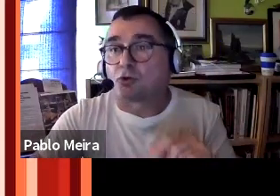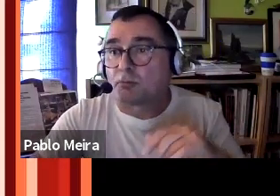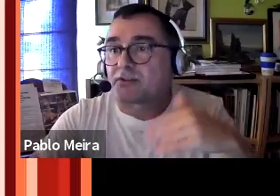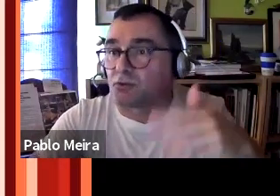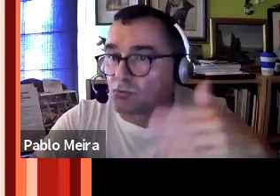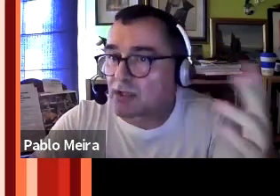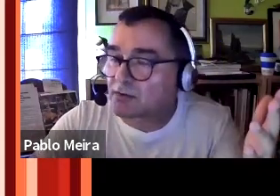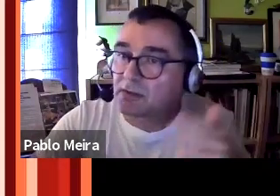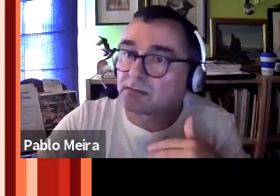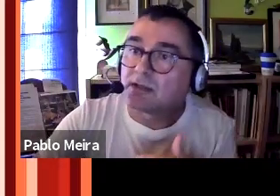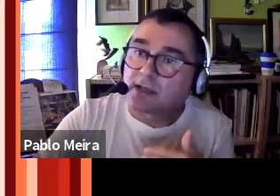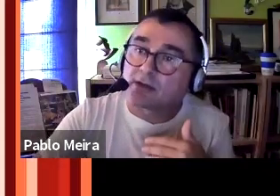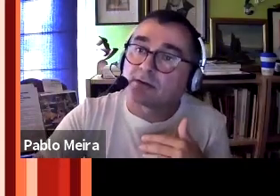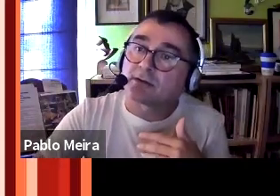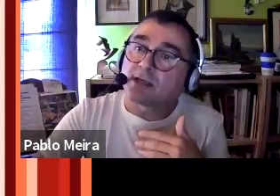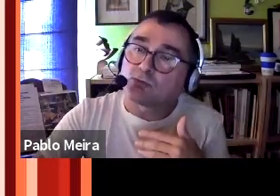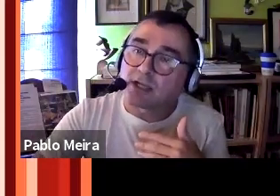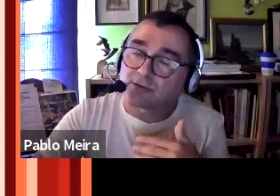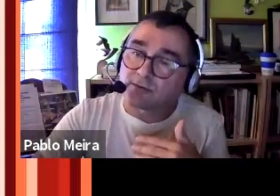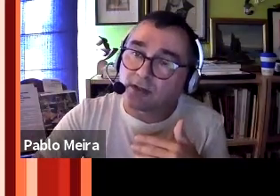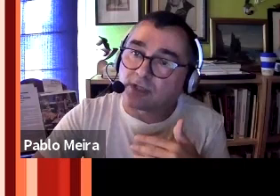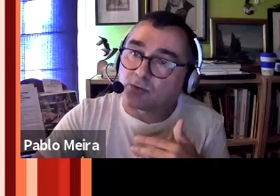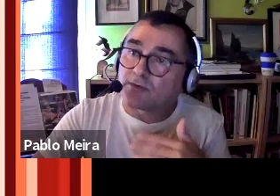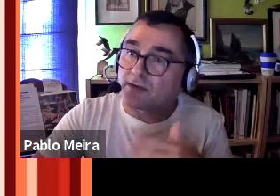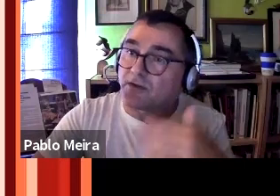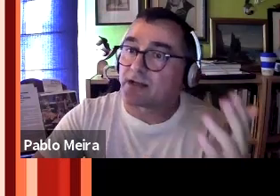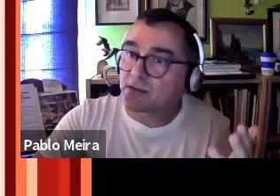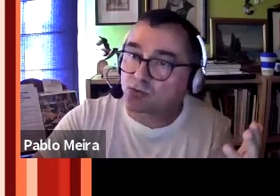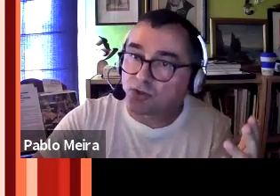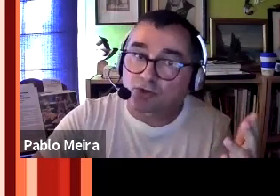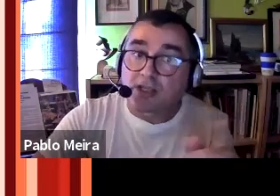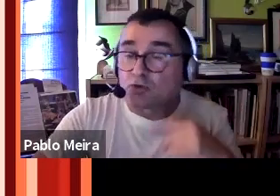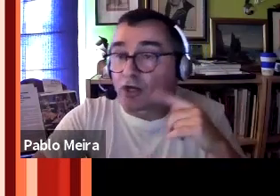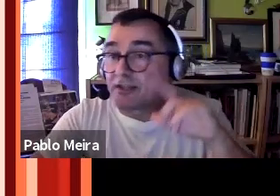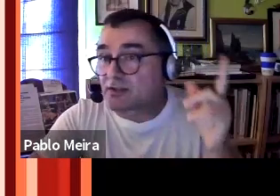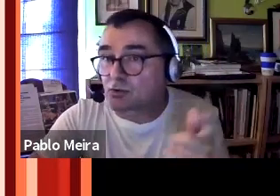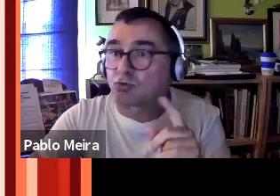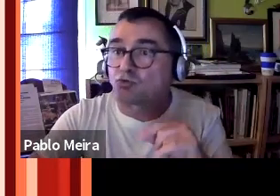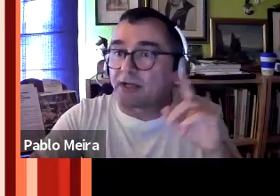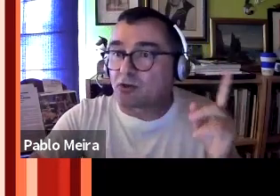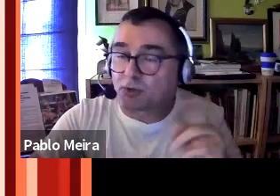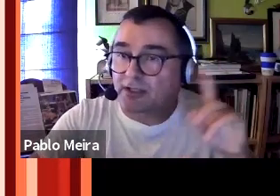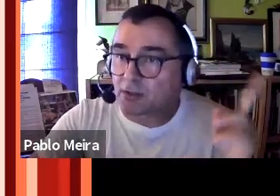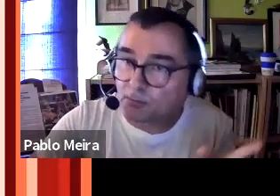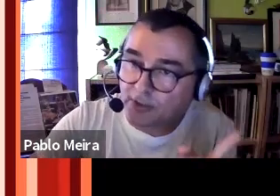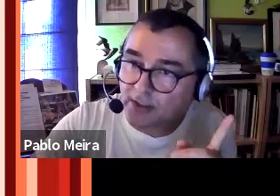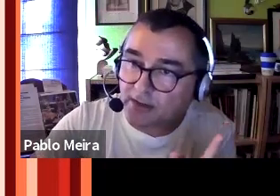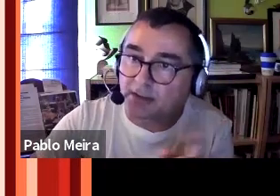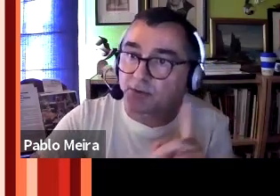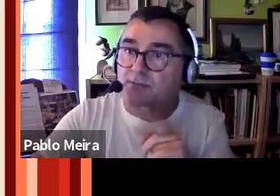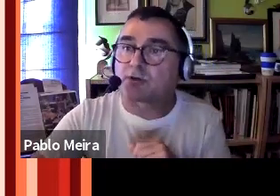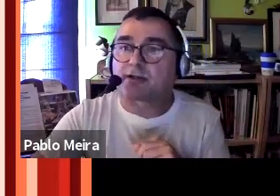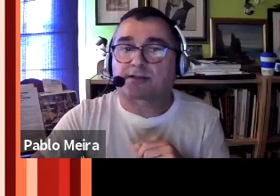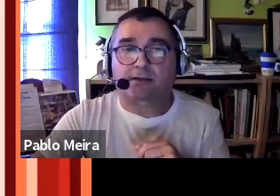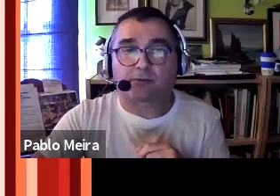lo presentó en una reunión científica en Estados Unidos, no ella, sino su marido, porque ella no podía